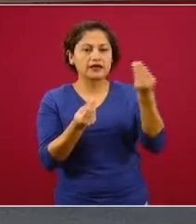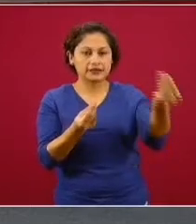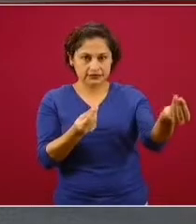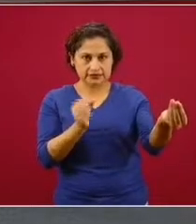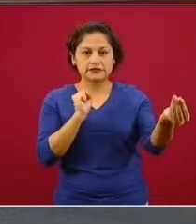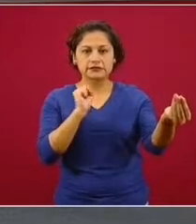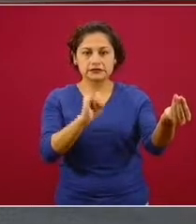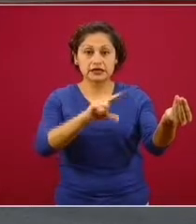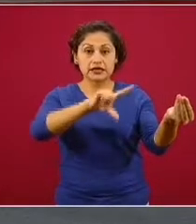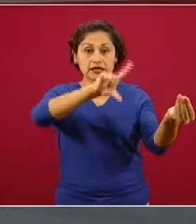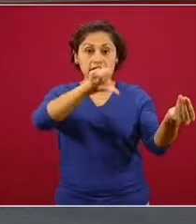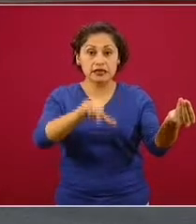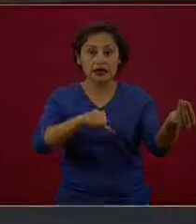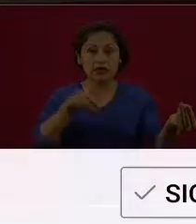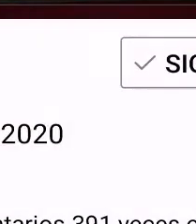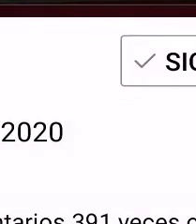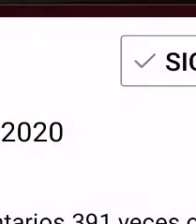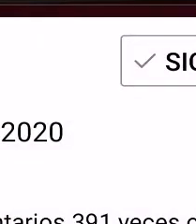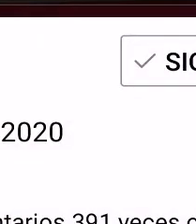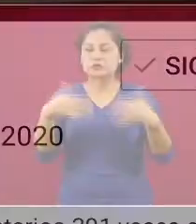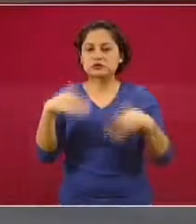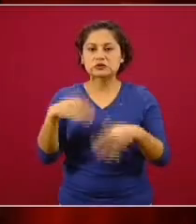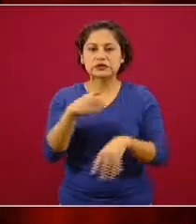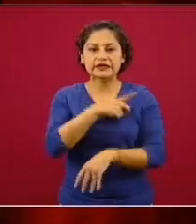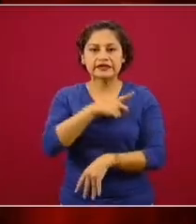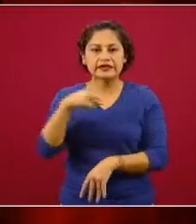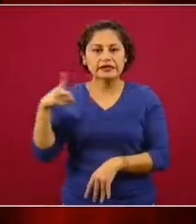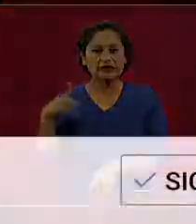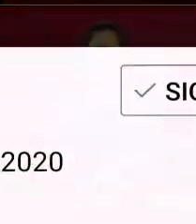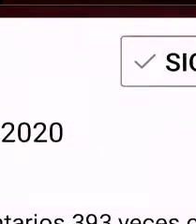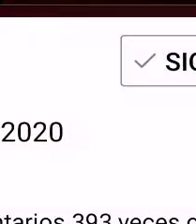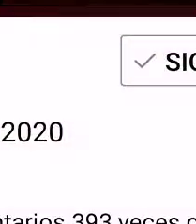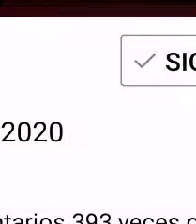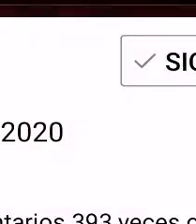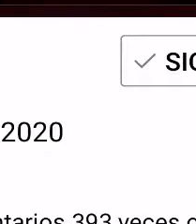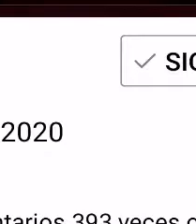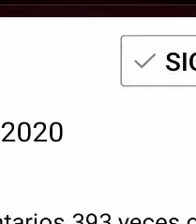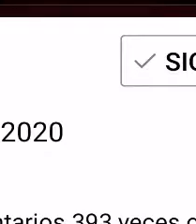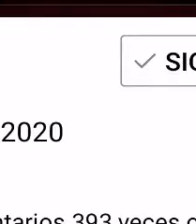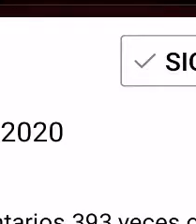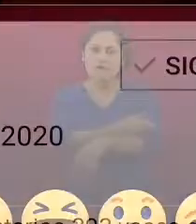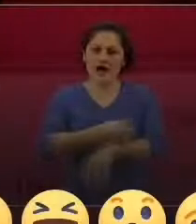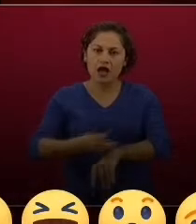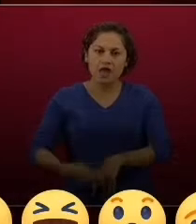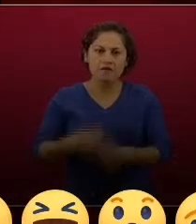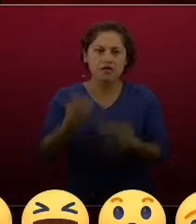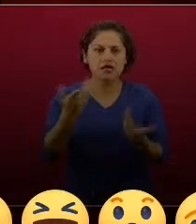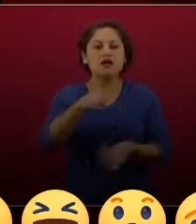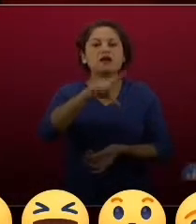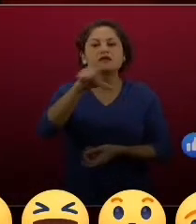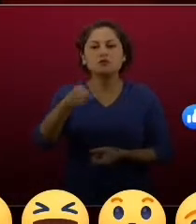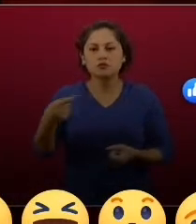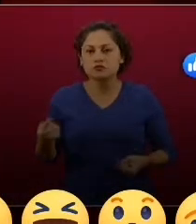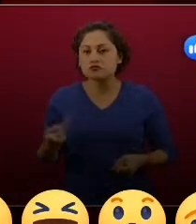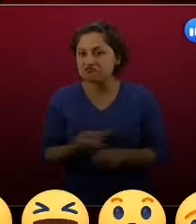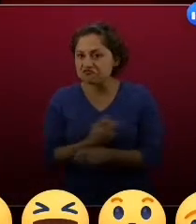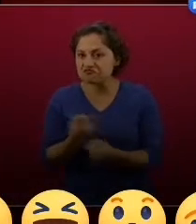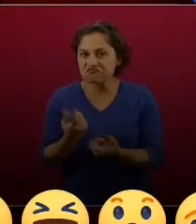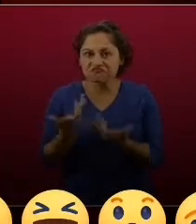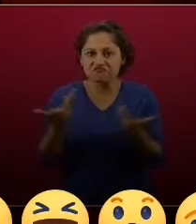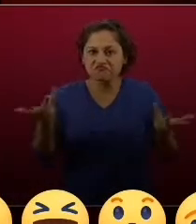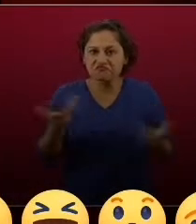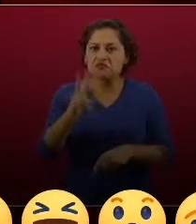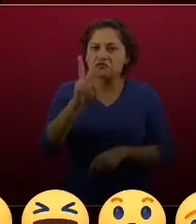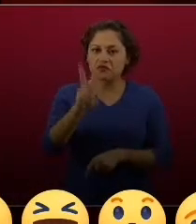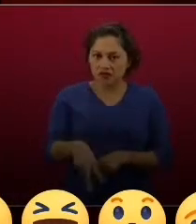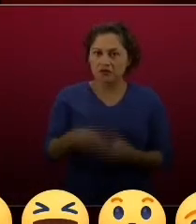que la familia no quería tener, simplemente es un manejo doloso de la información, donde les